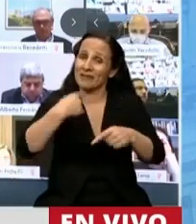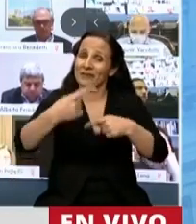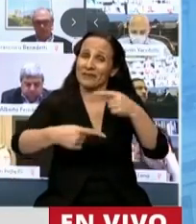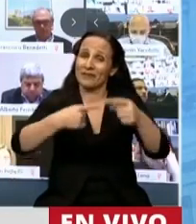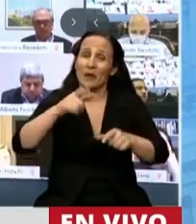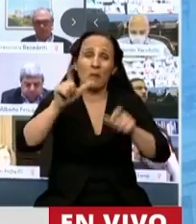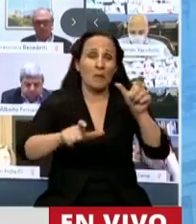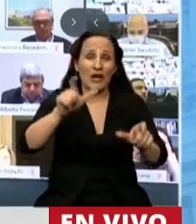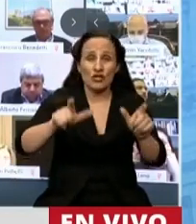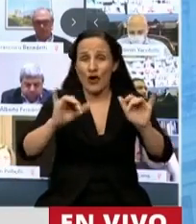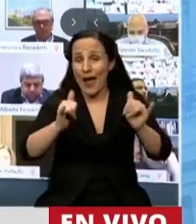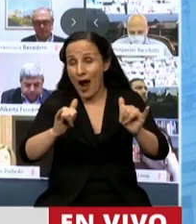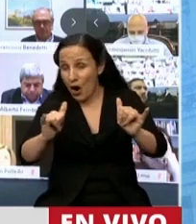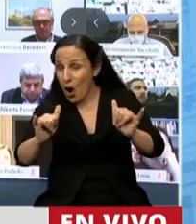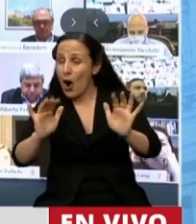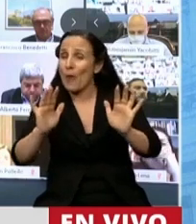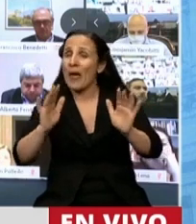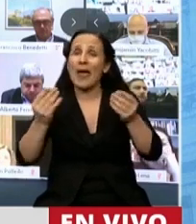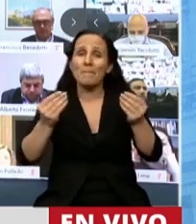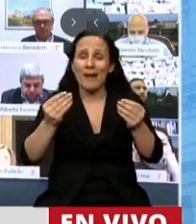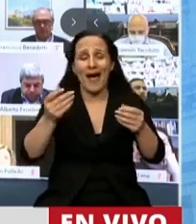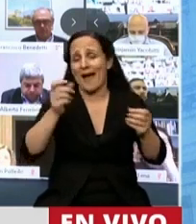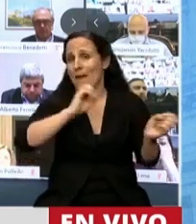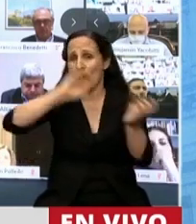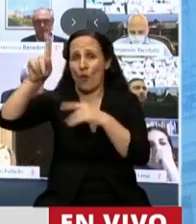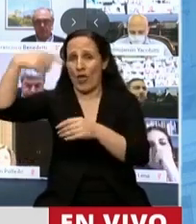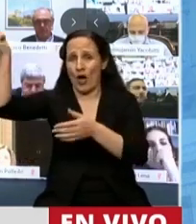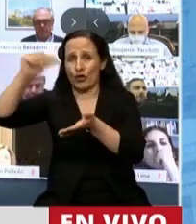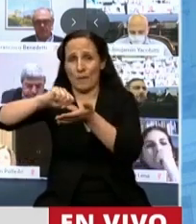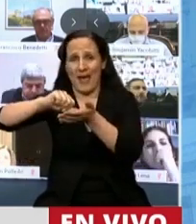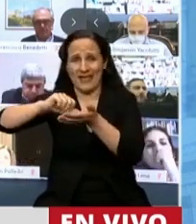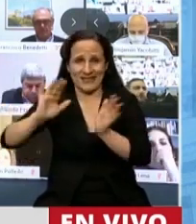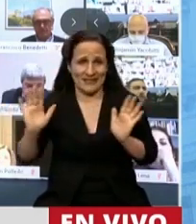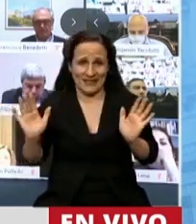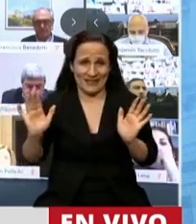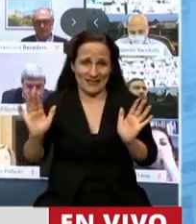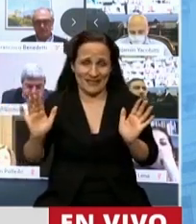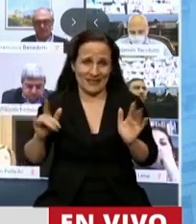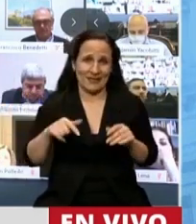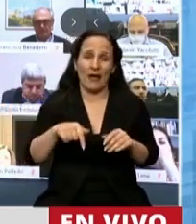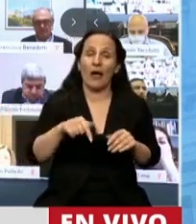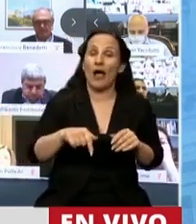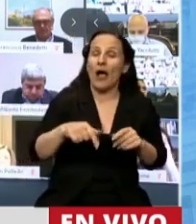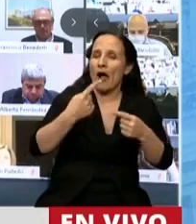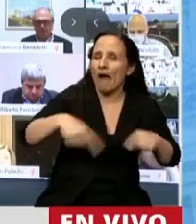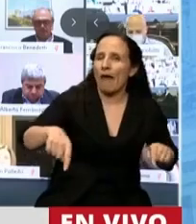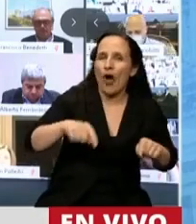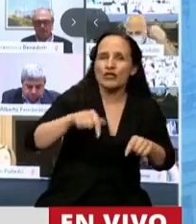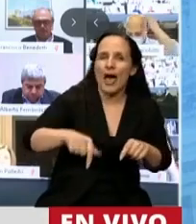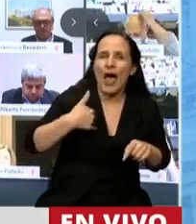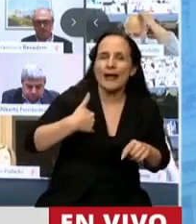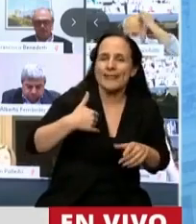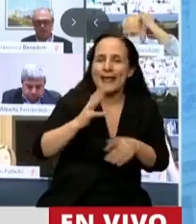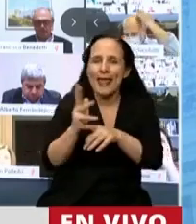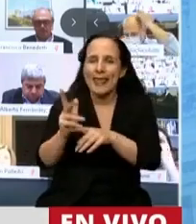muchos jóvenes y no tan jóvenes a seguir emigrando, buscando mejor futuro y a escapar de las trampas que